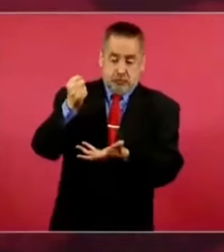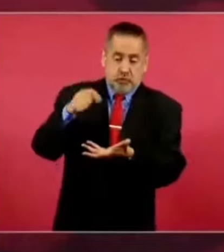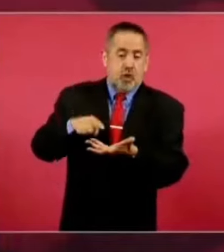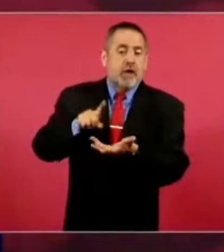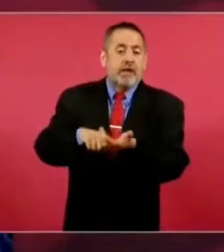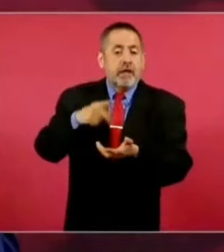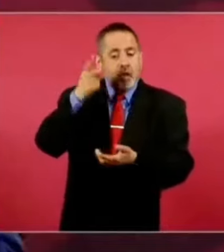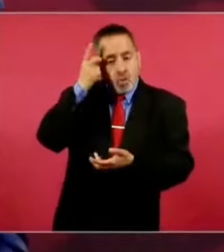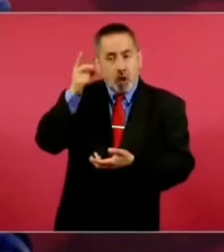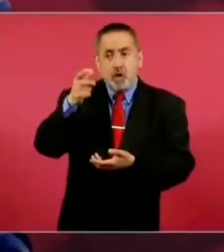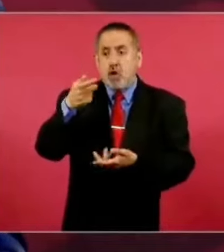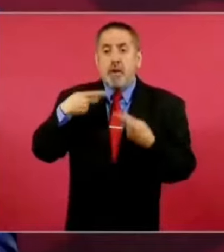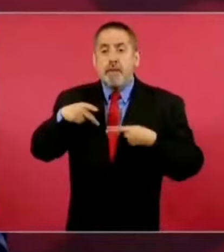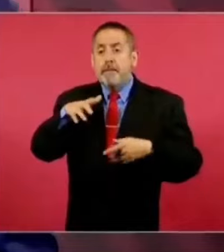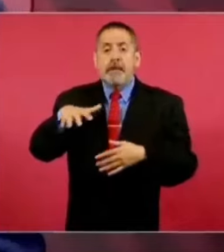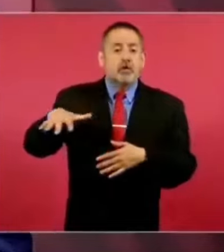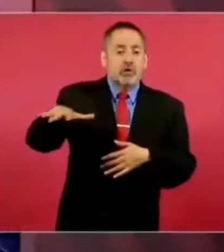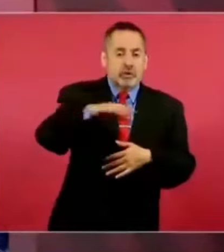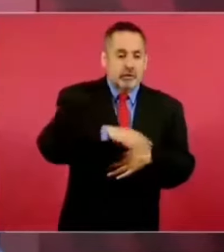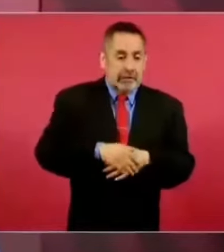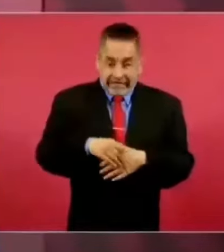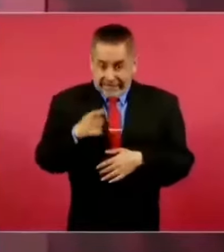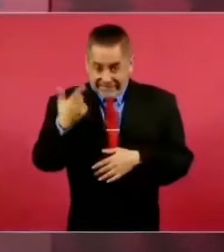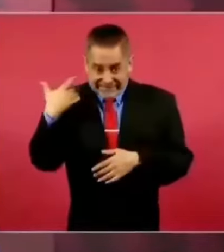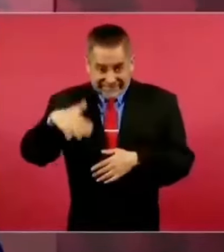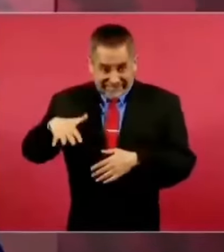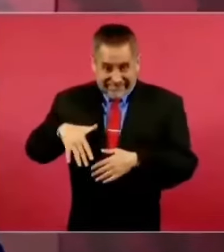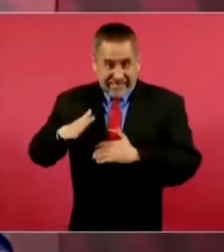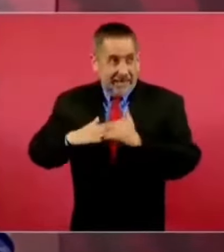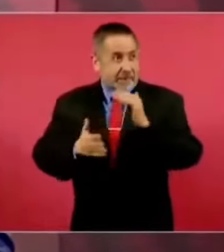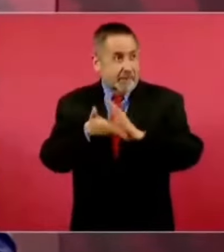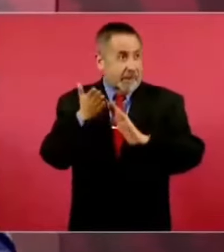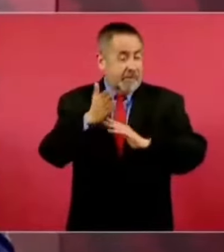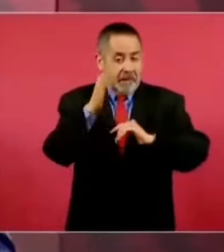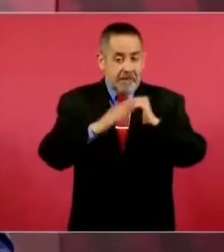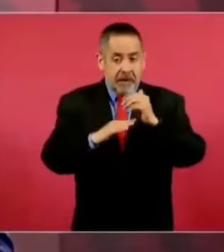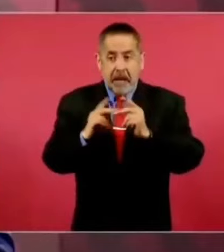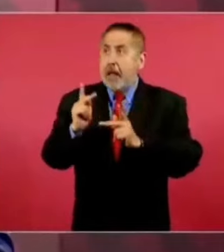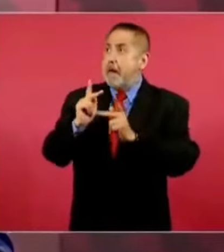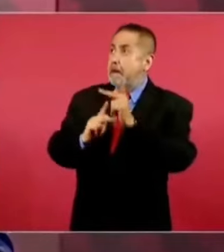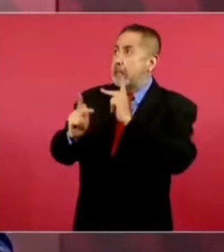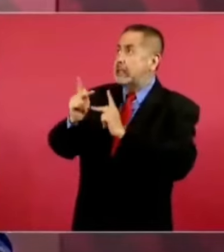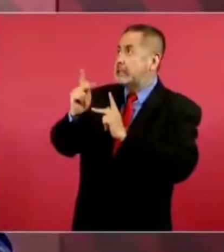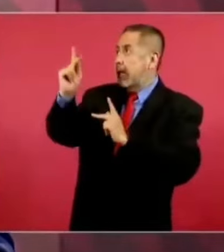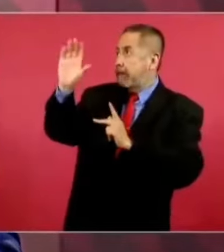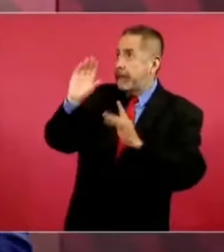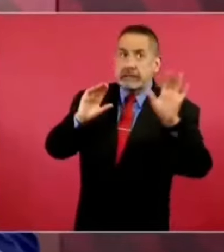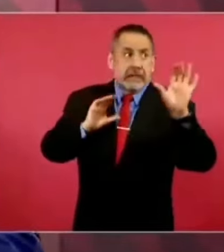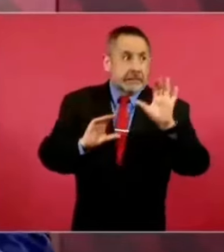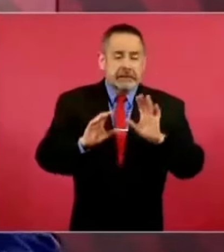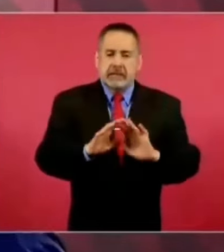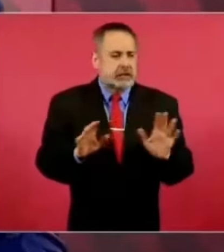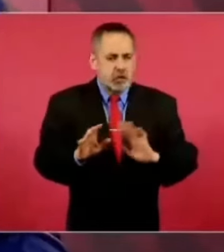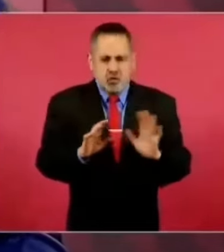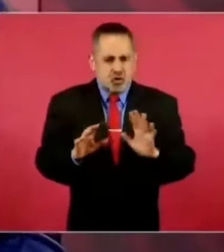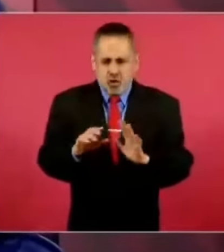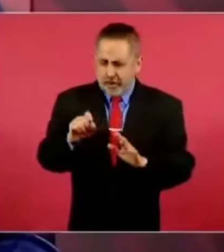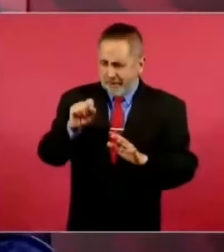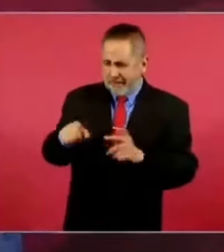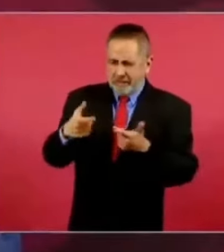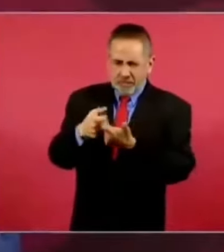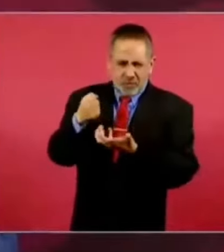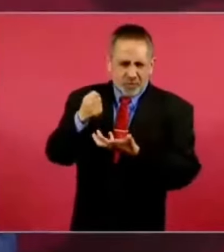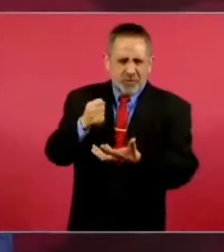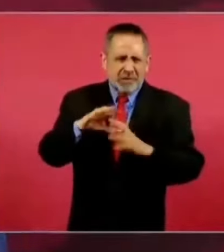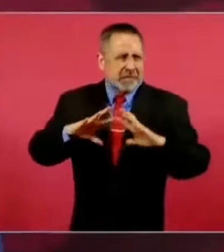Esto no es crédito, esto es presupuesto. Estamos hablando de cerca de 100 mil